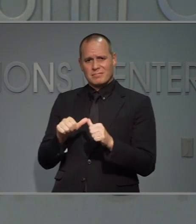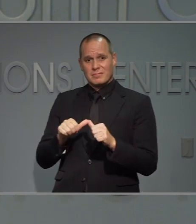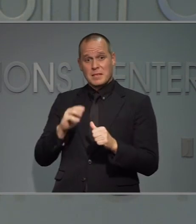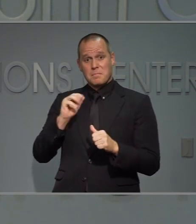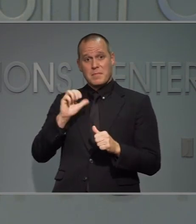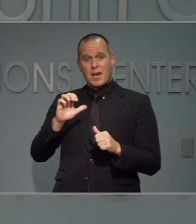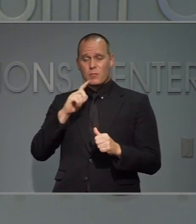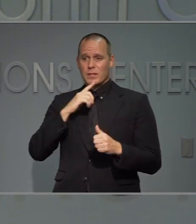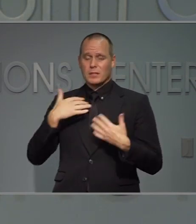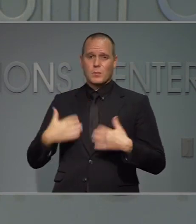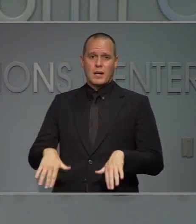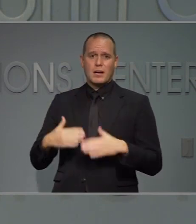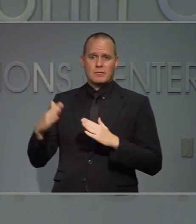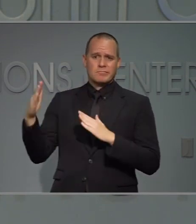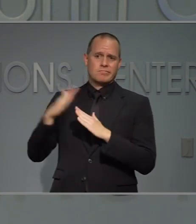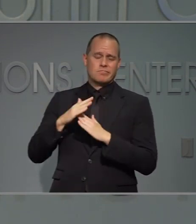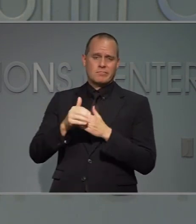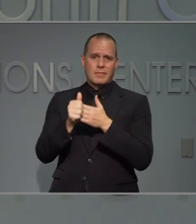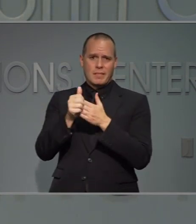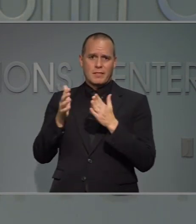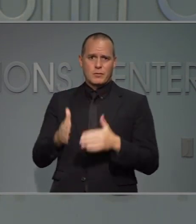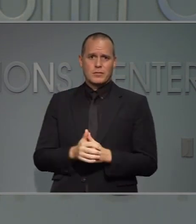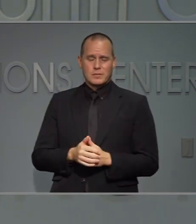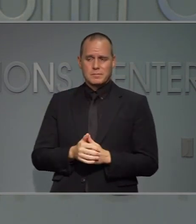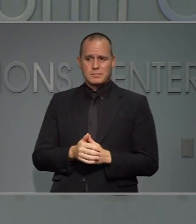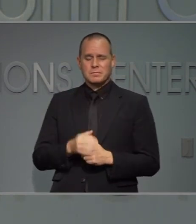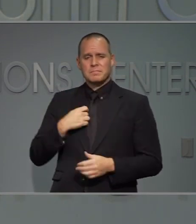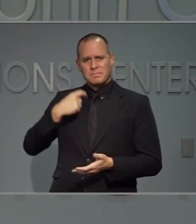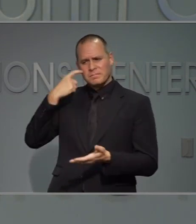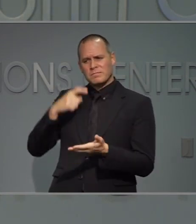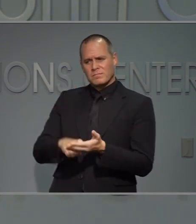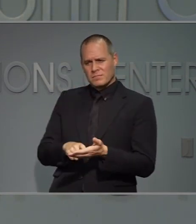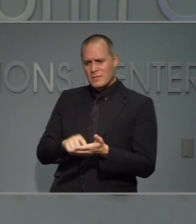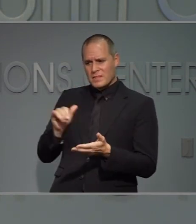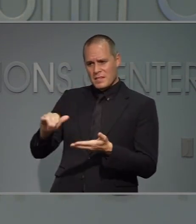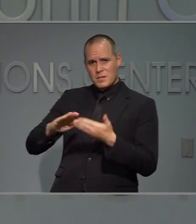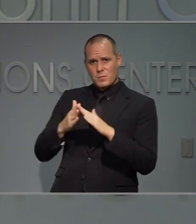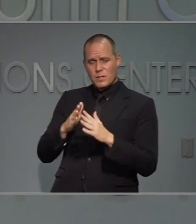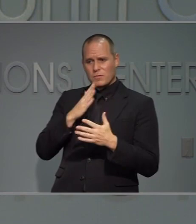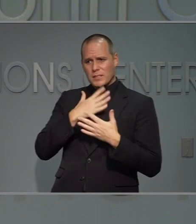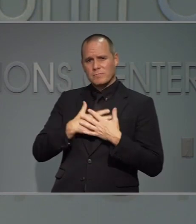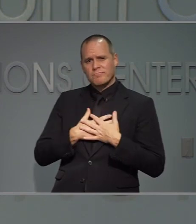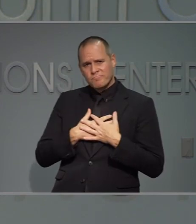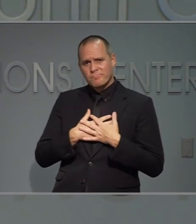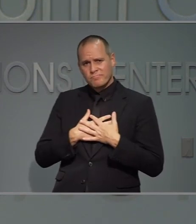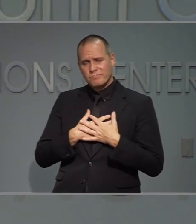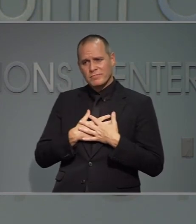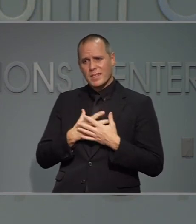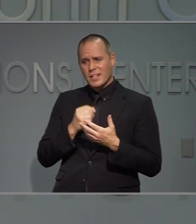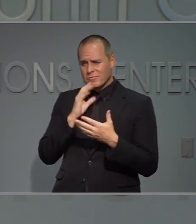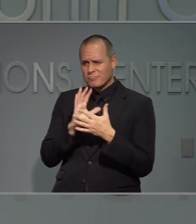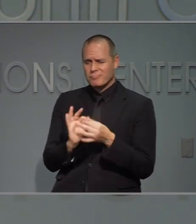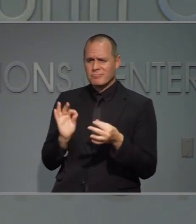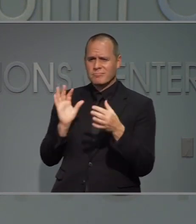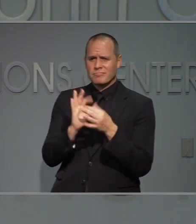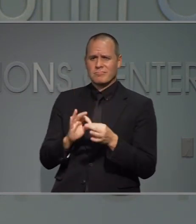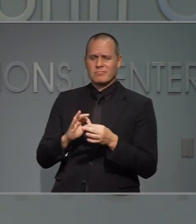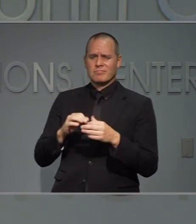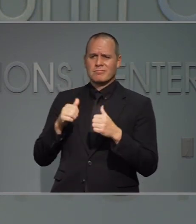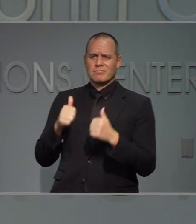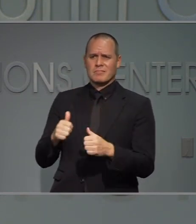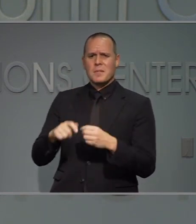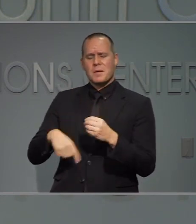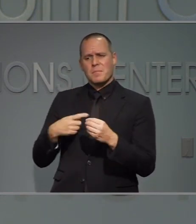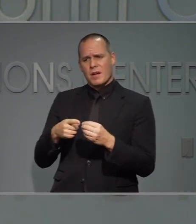un líder excepcional y yo he visto tanta a afección que han que